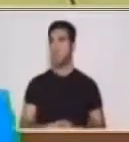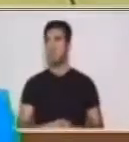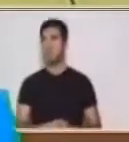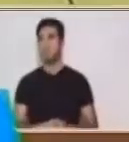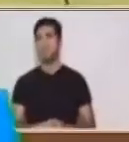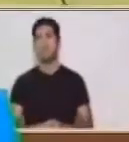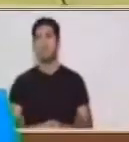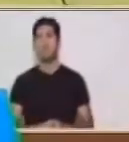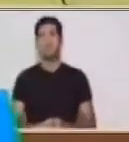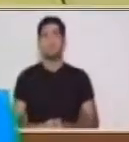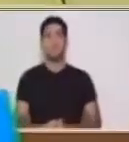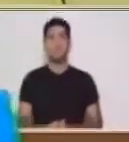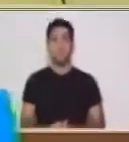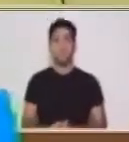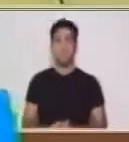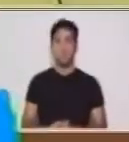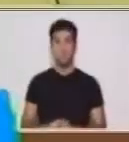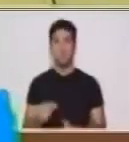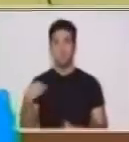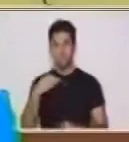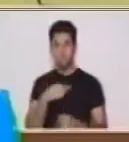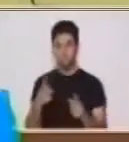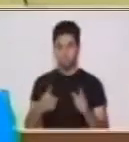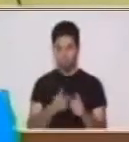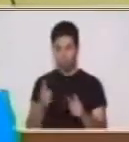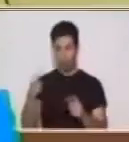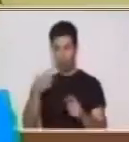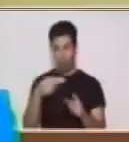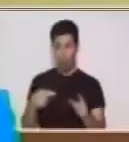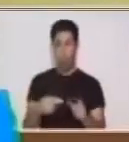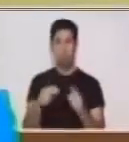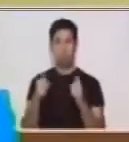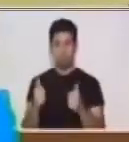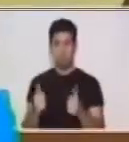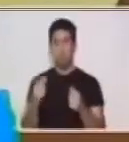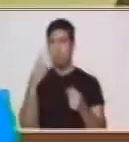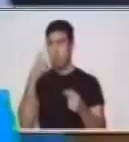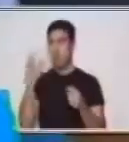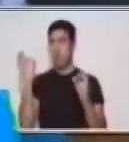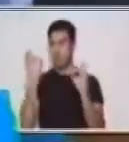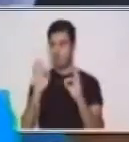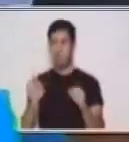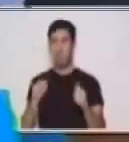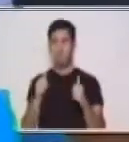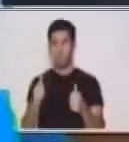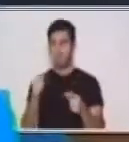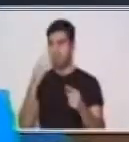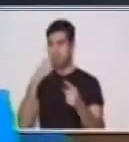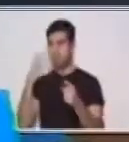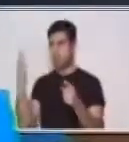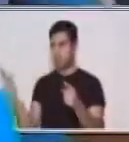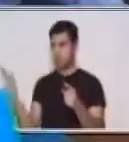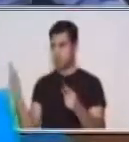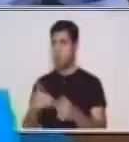para tener esta figura, un pequeño triángulo.